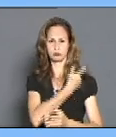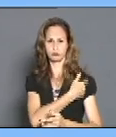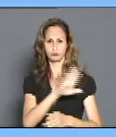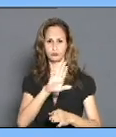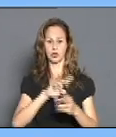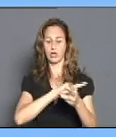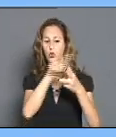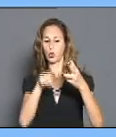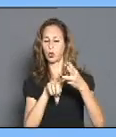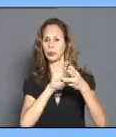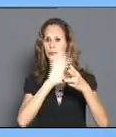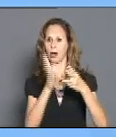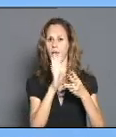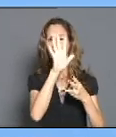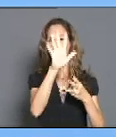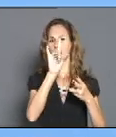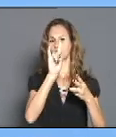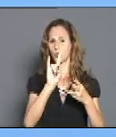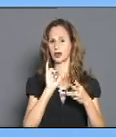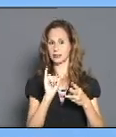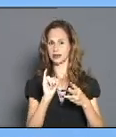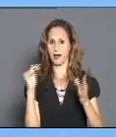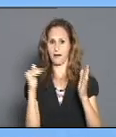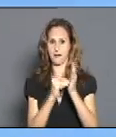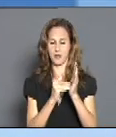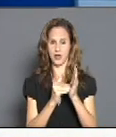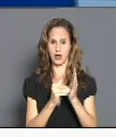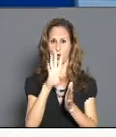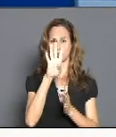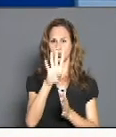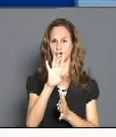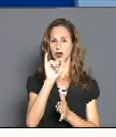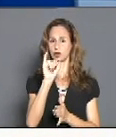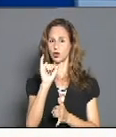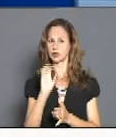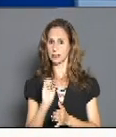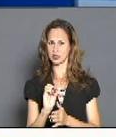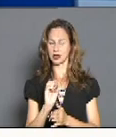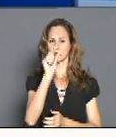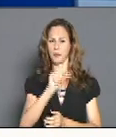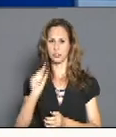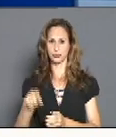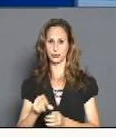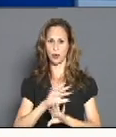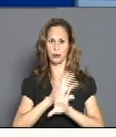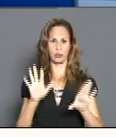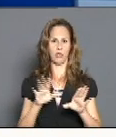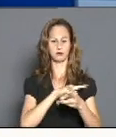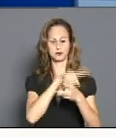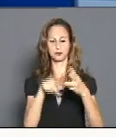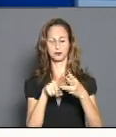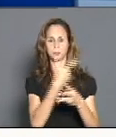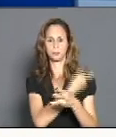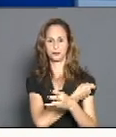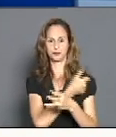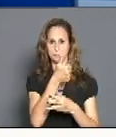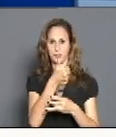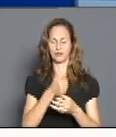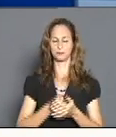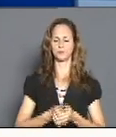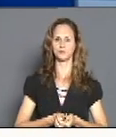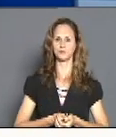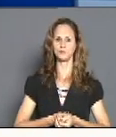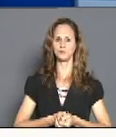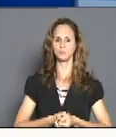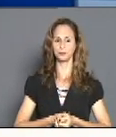completo, 596.460 holguineros. Más informaciones. Vamos a ver la siguiente imagen. Bueno,